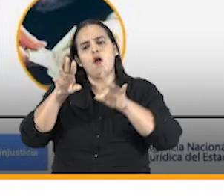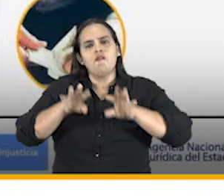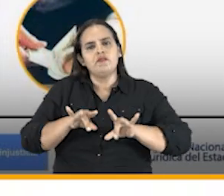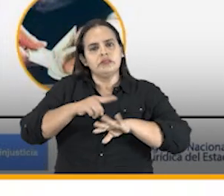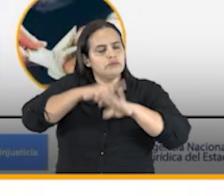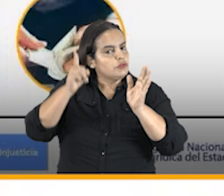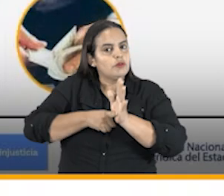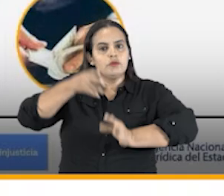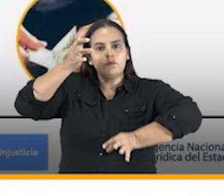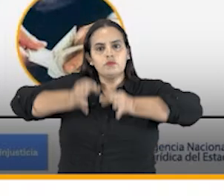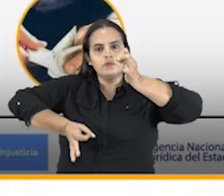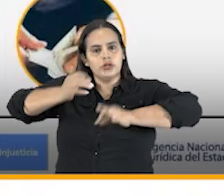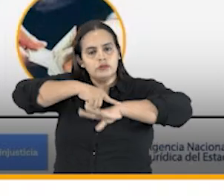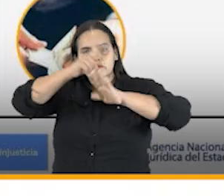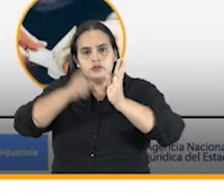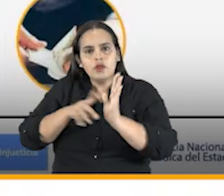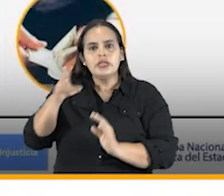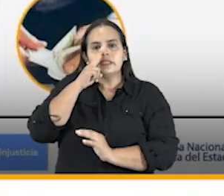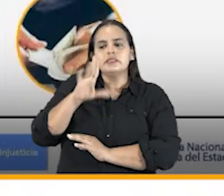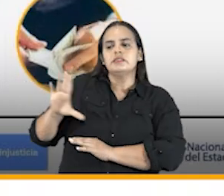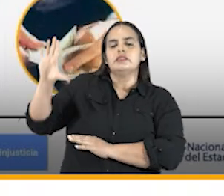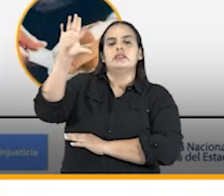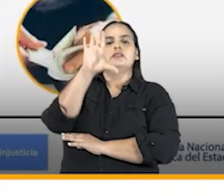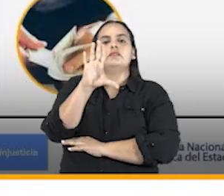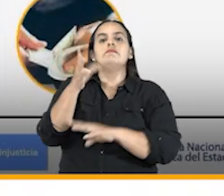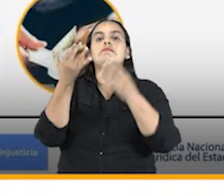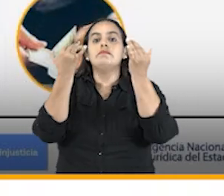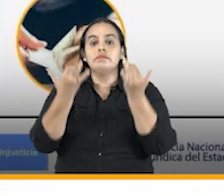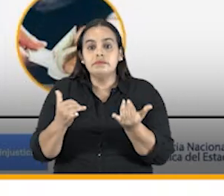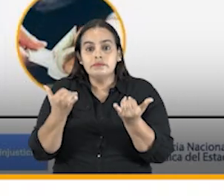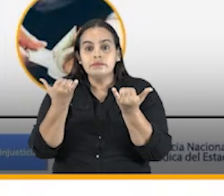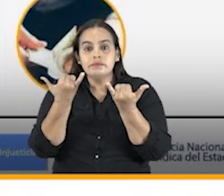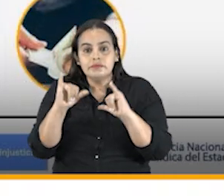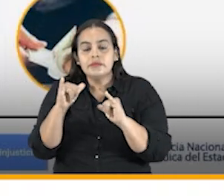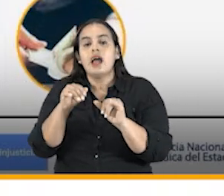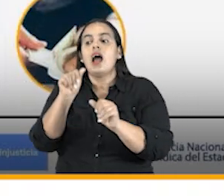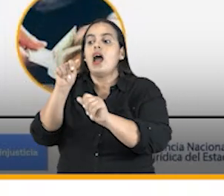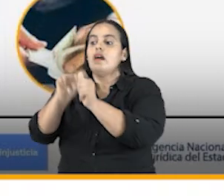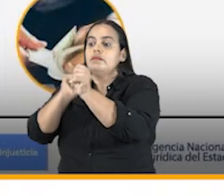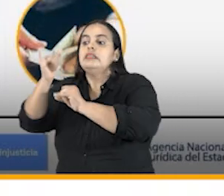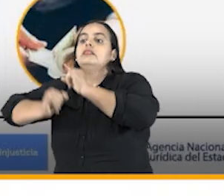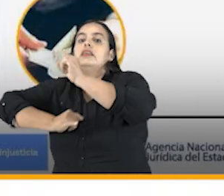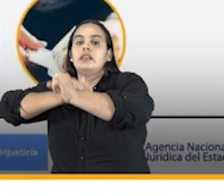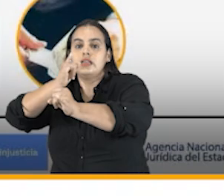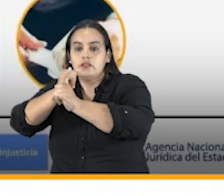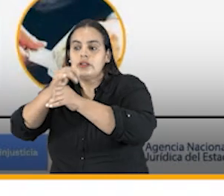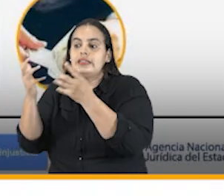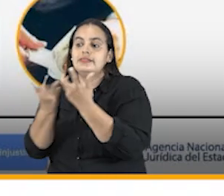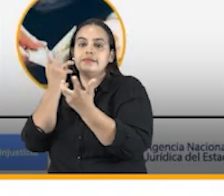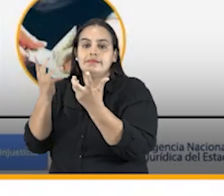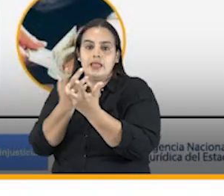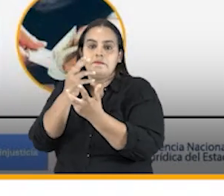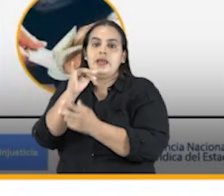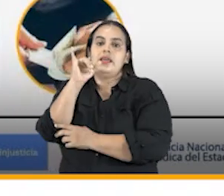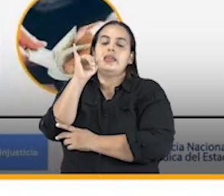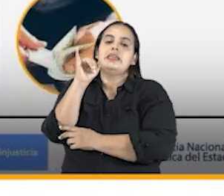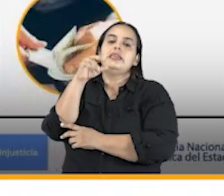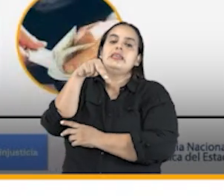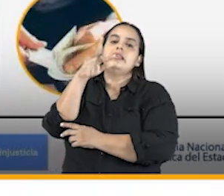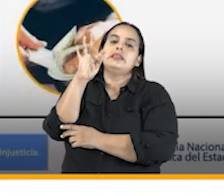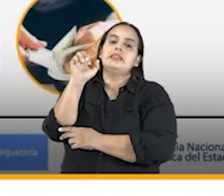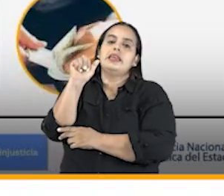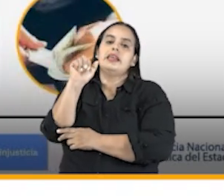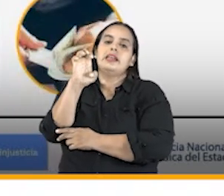del nivel nacional y llevamos los casos internacionales ante el sistema interamericano, la Corte Penal